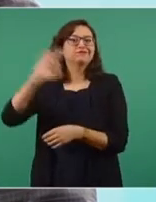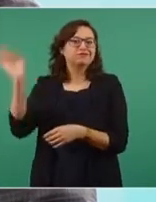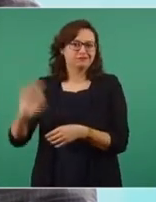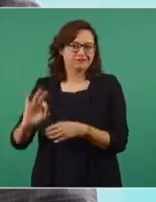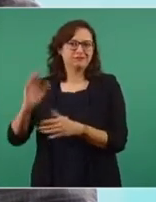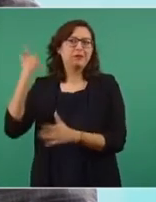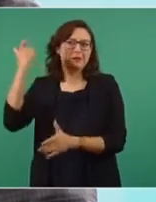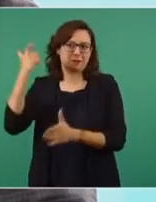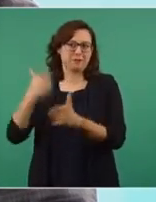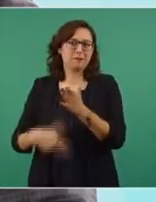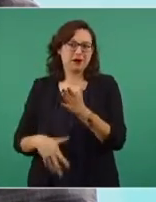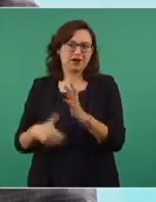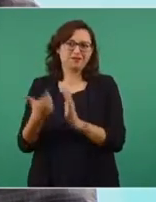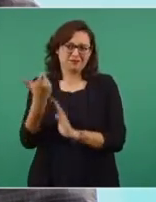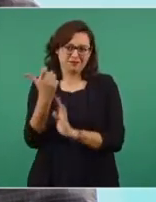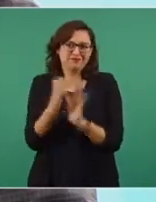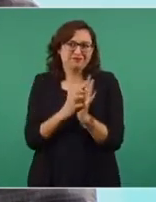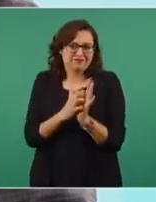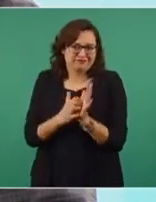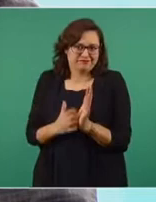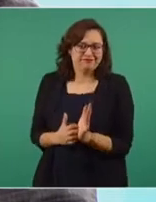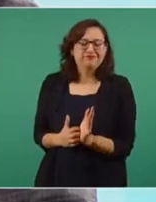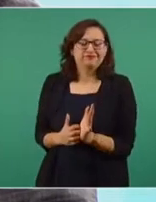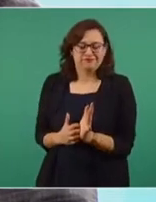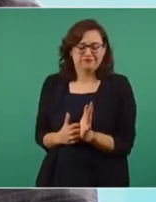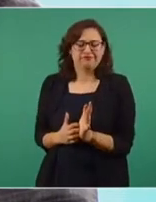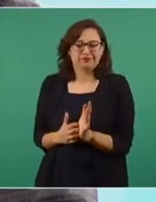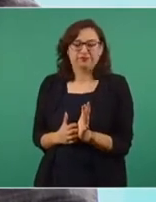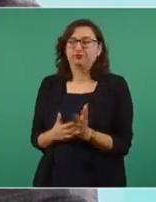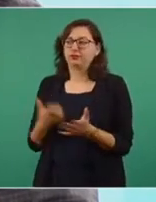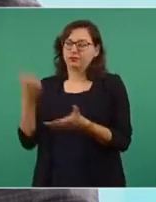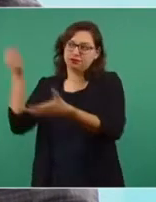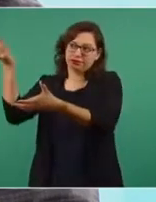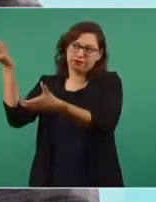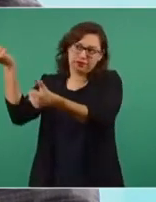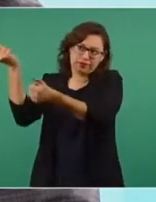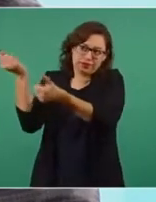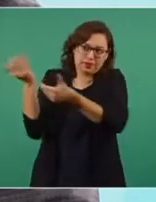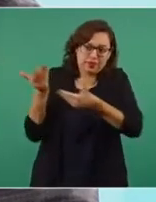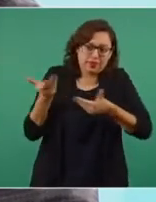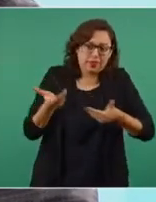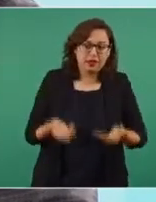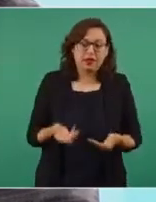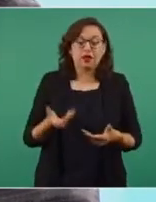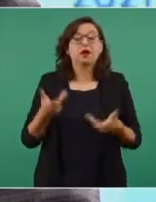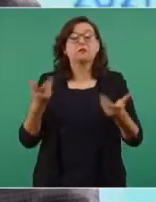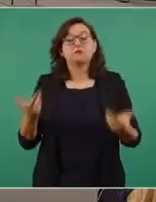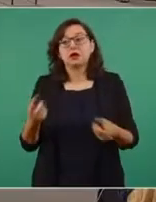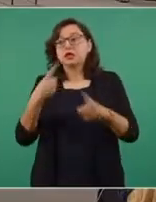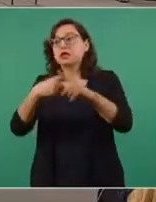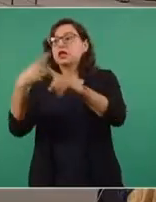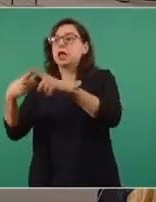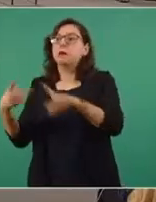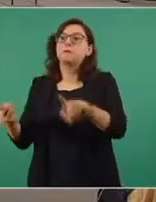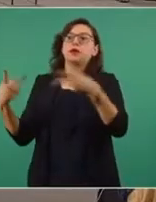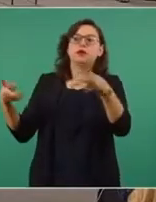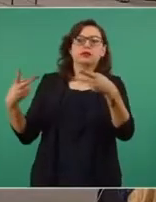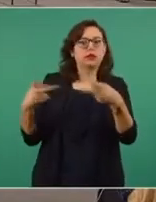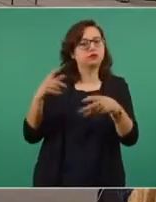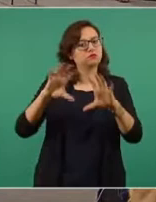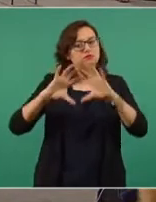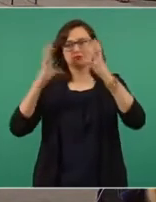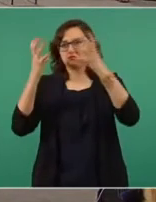y generar ahorros. Y se invita a participar a laboratorios de todo el mundo. En la siguiente